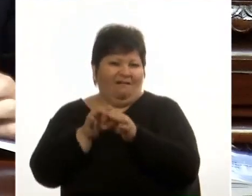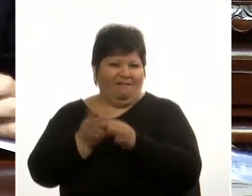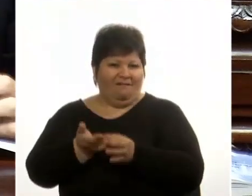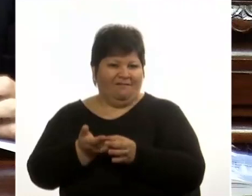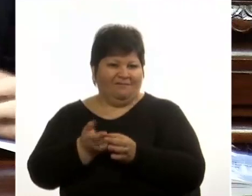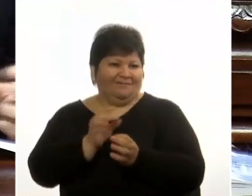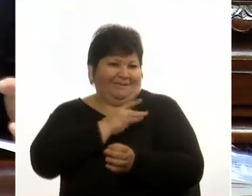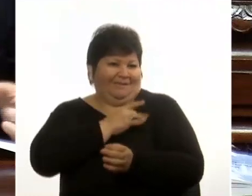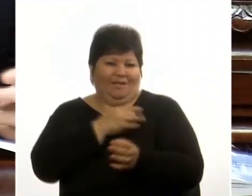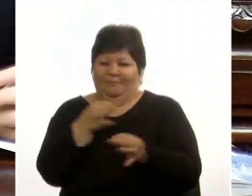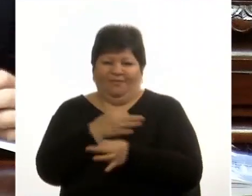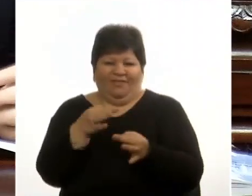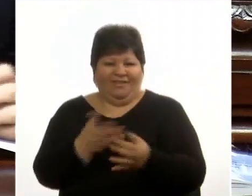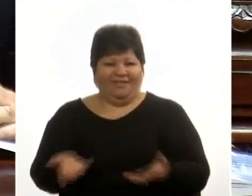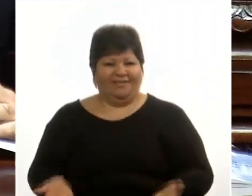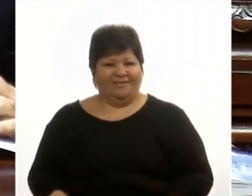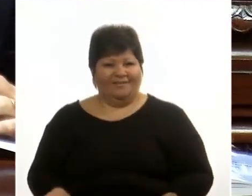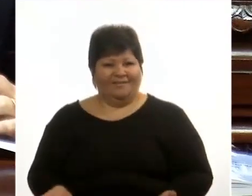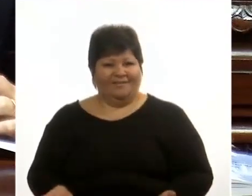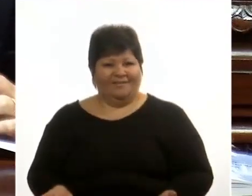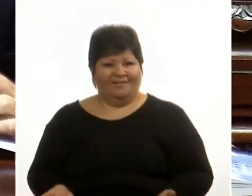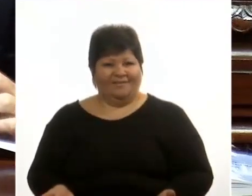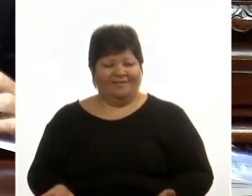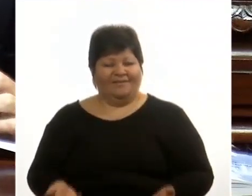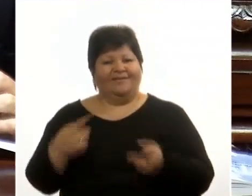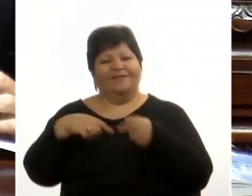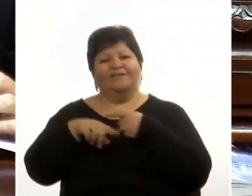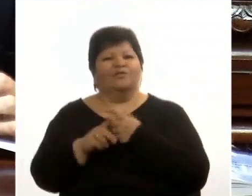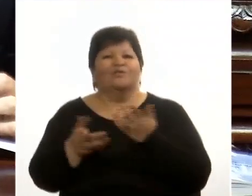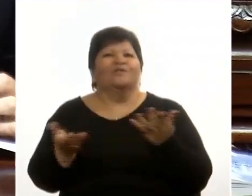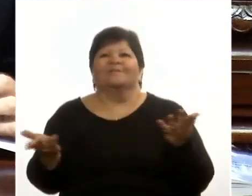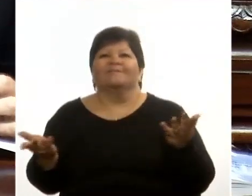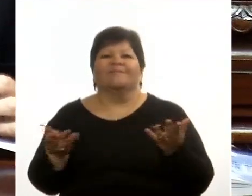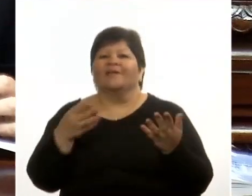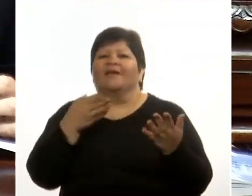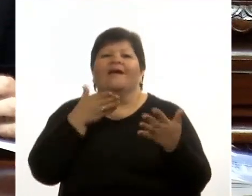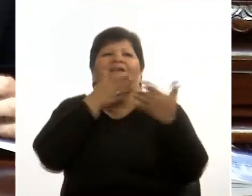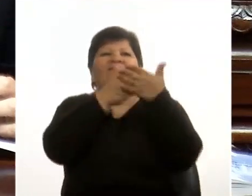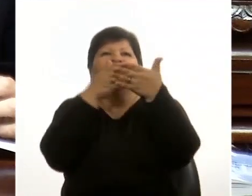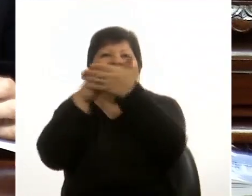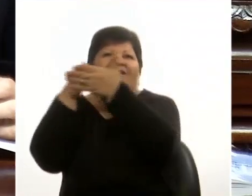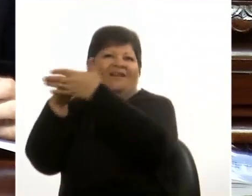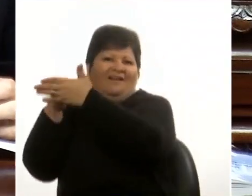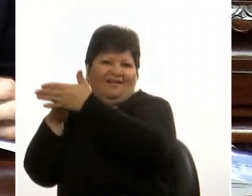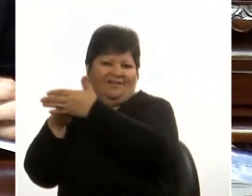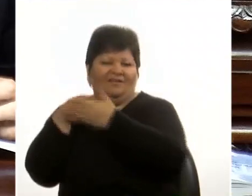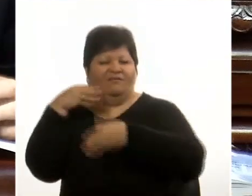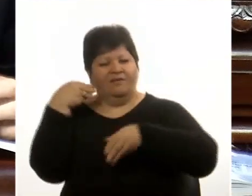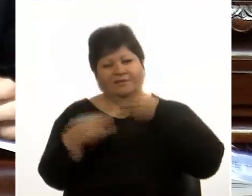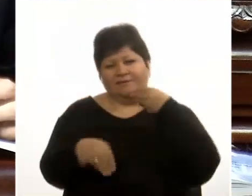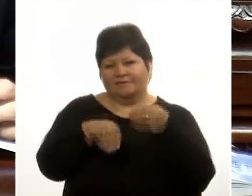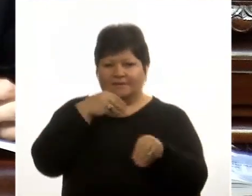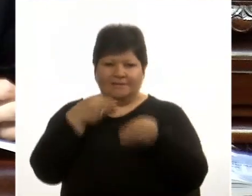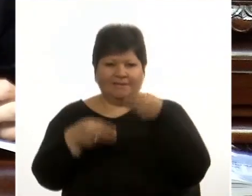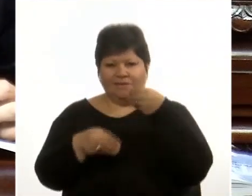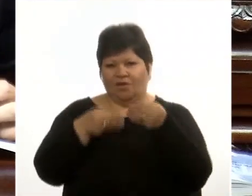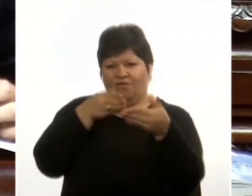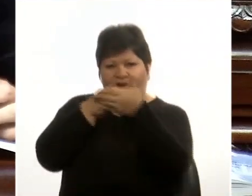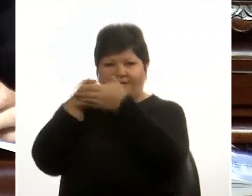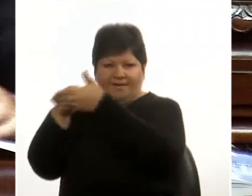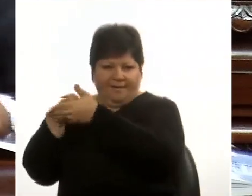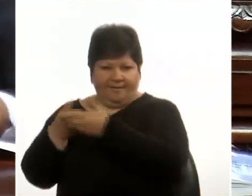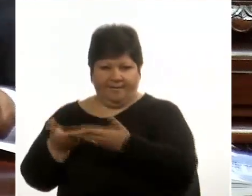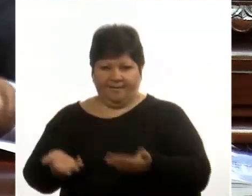Qué hay que hacer y pelear, pelear esas barreras, la flexibilización de esas barreras.